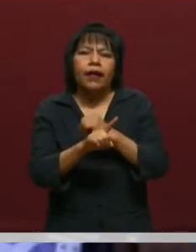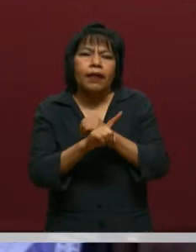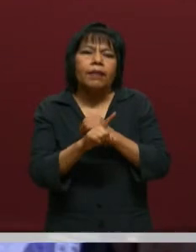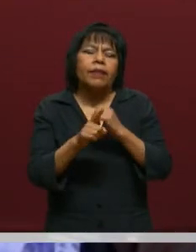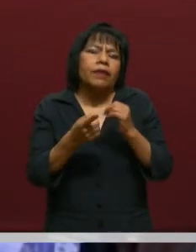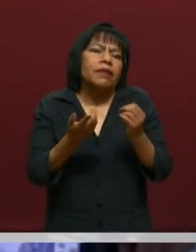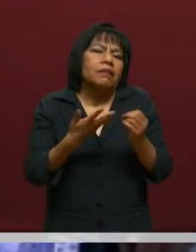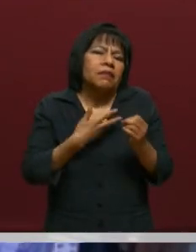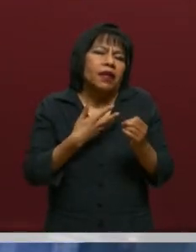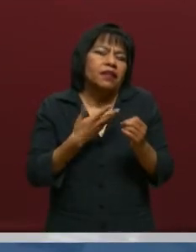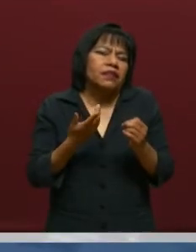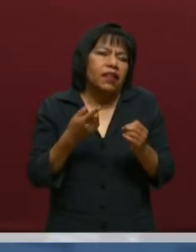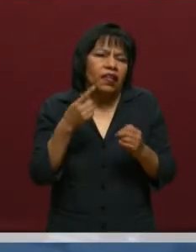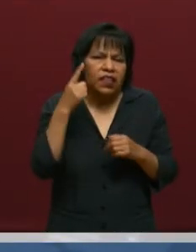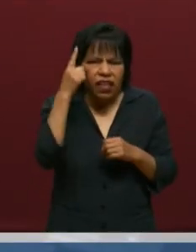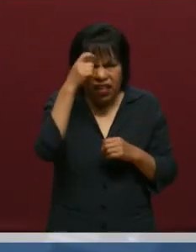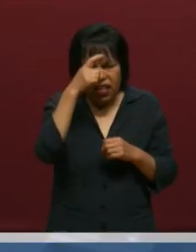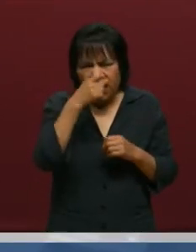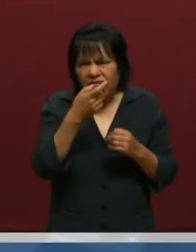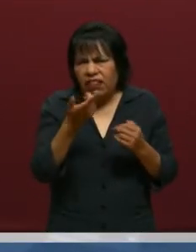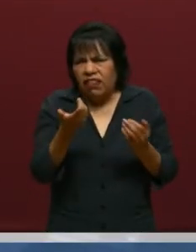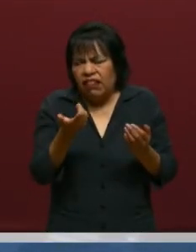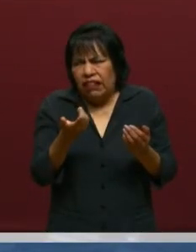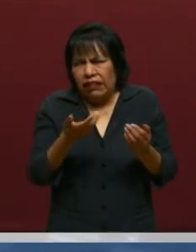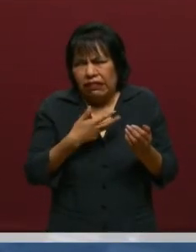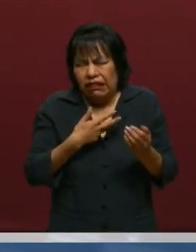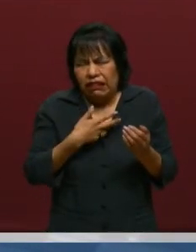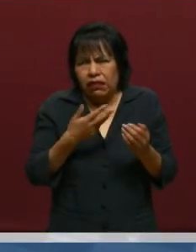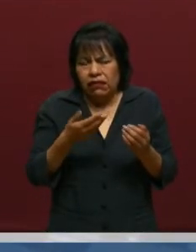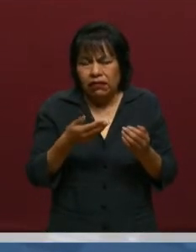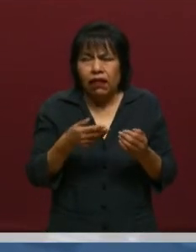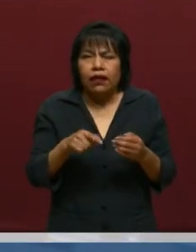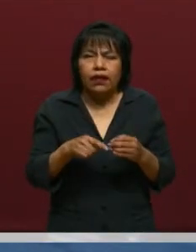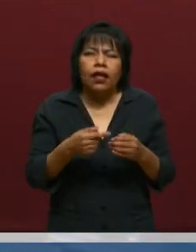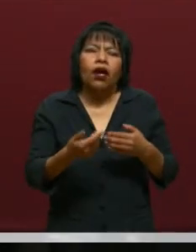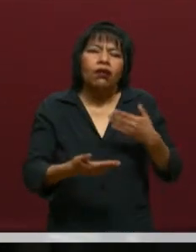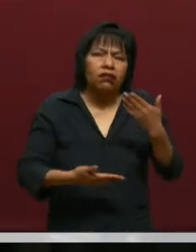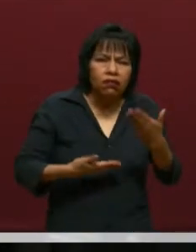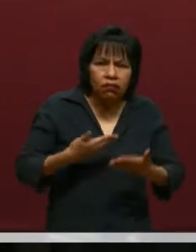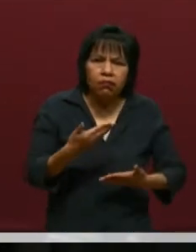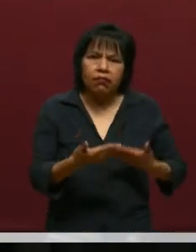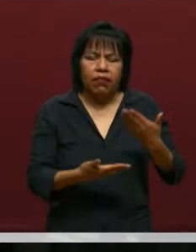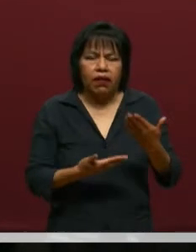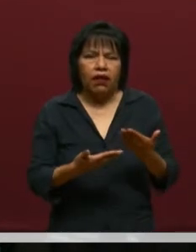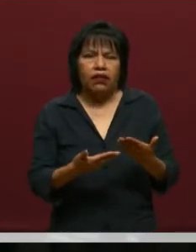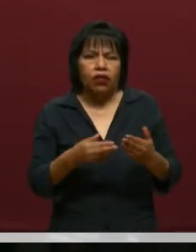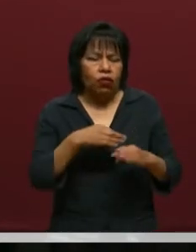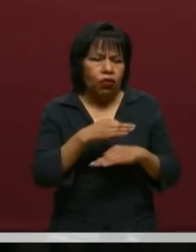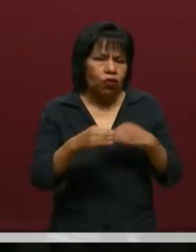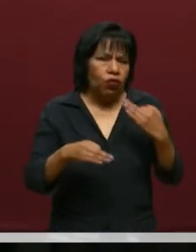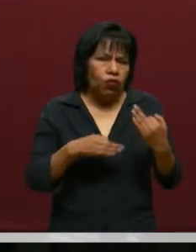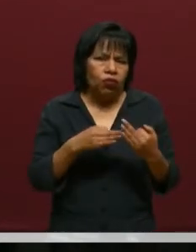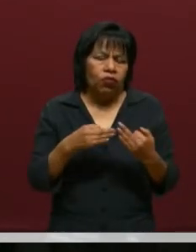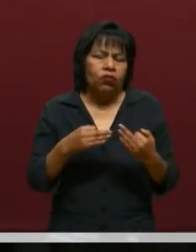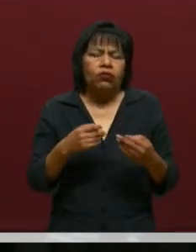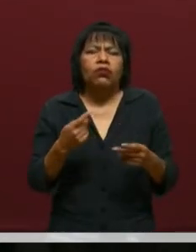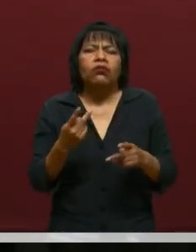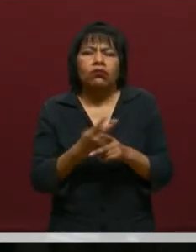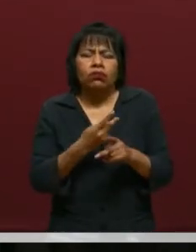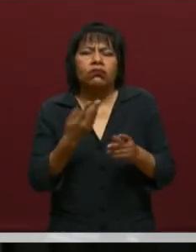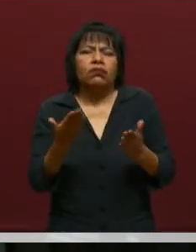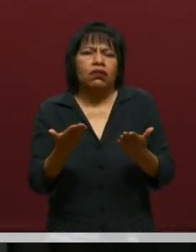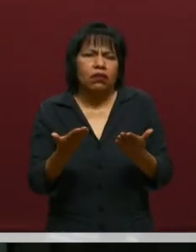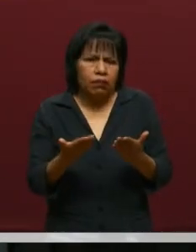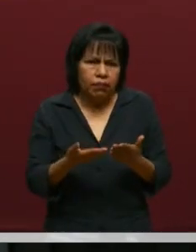han tenido, qué dificultades han tenido, y de esa manera poder así compartir con los demás qué ha sucedido con ellos en el